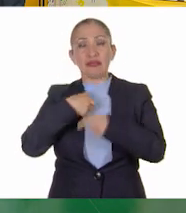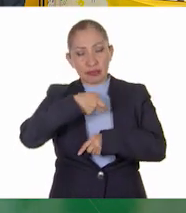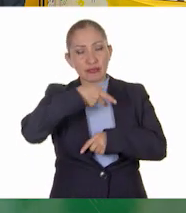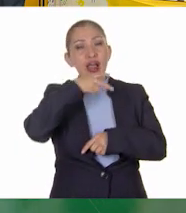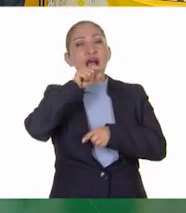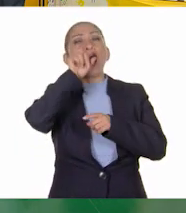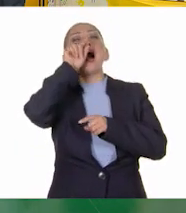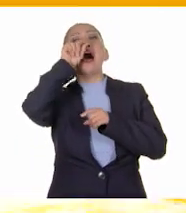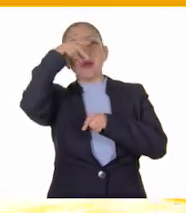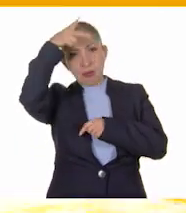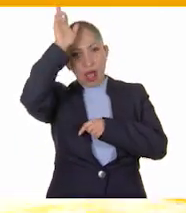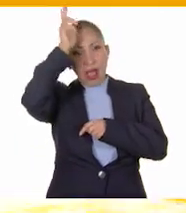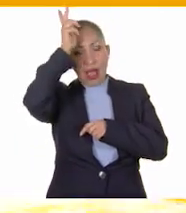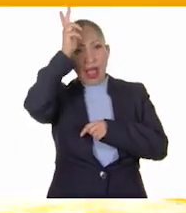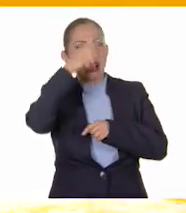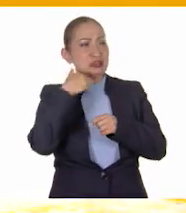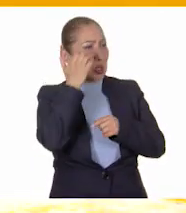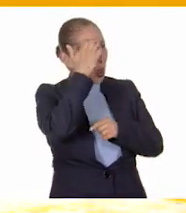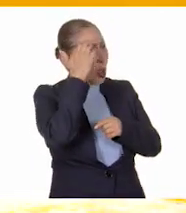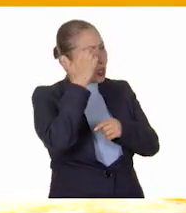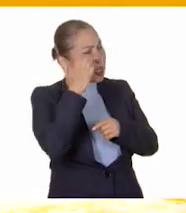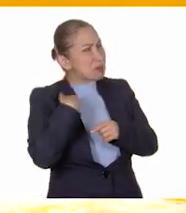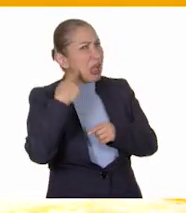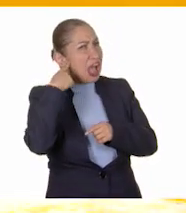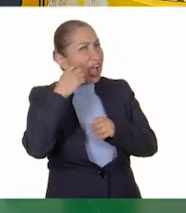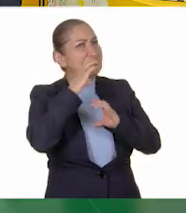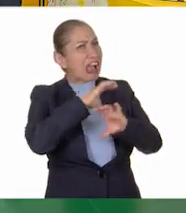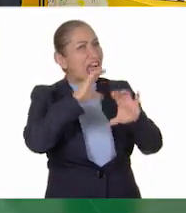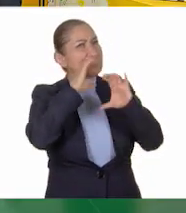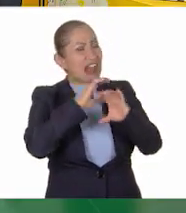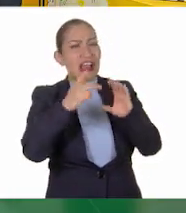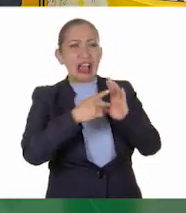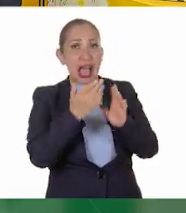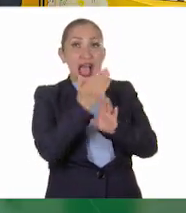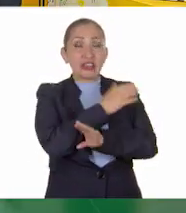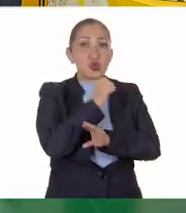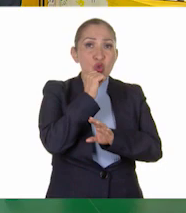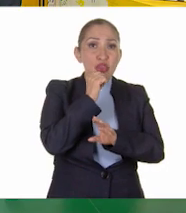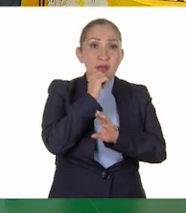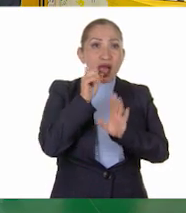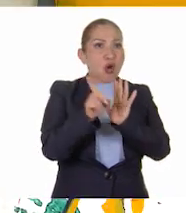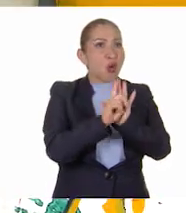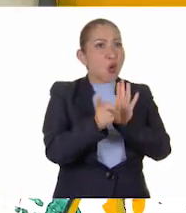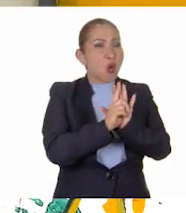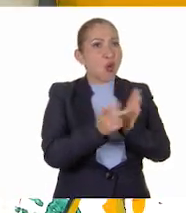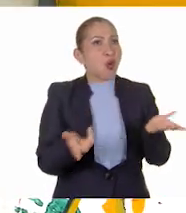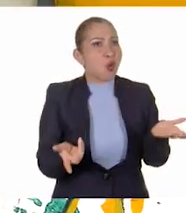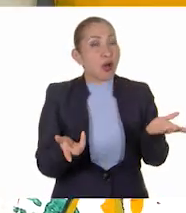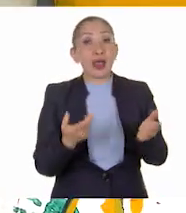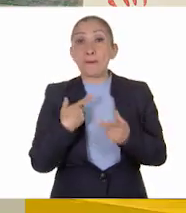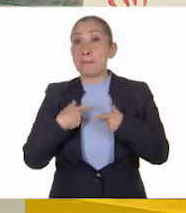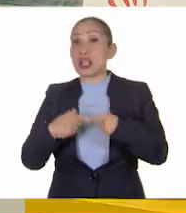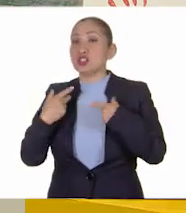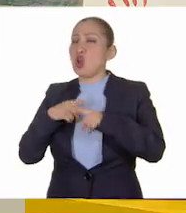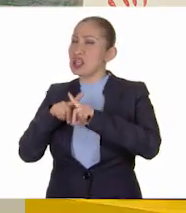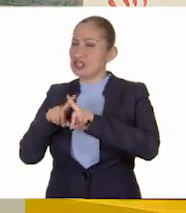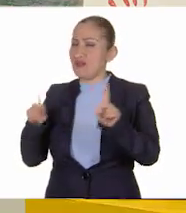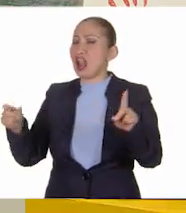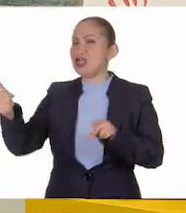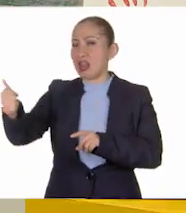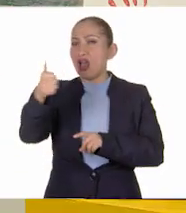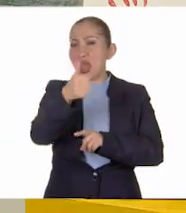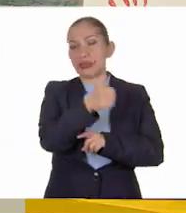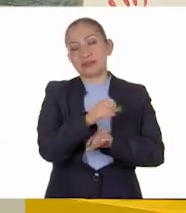Sí, es horrible. Luego canta muchísimo antes de que suene mi despertador. Como las personas somos distintos,